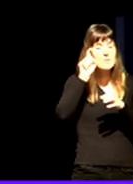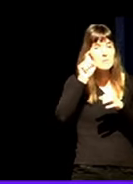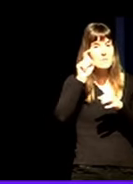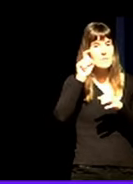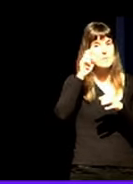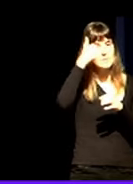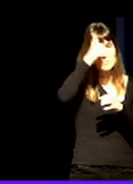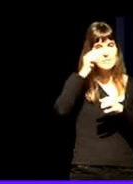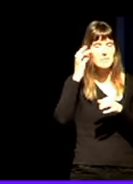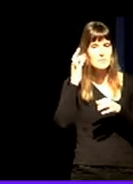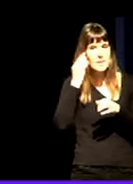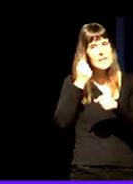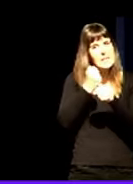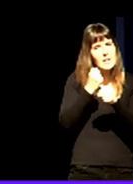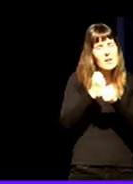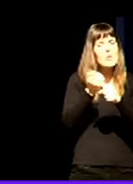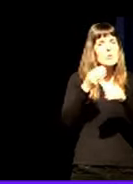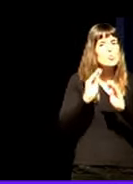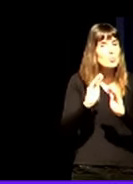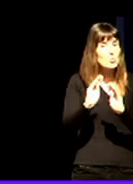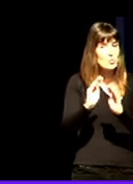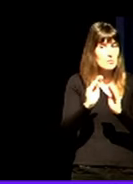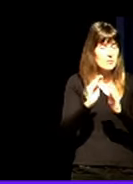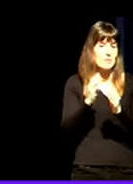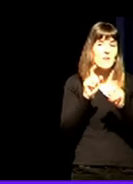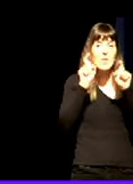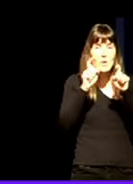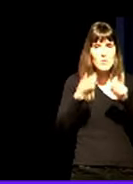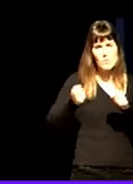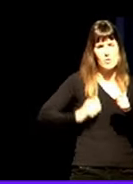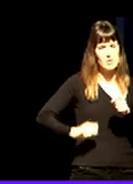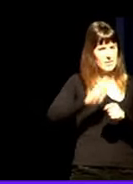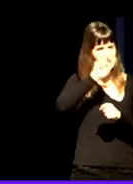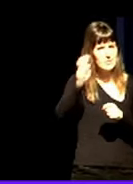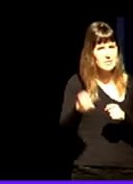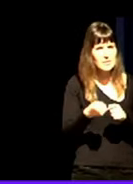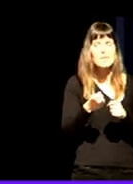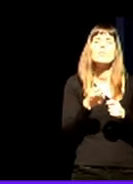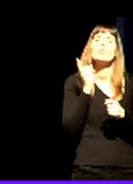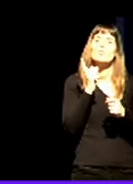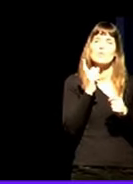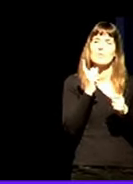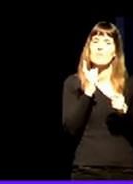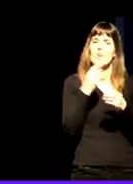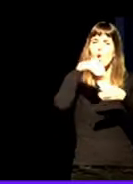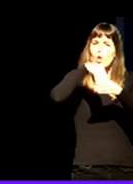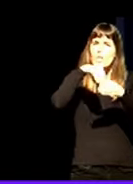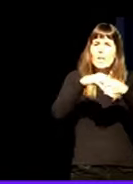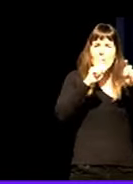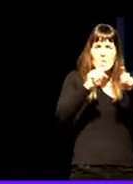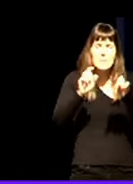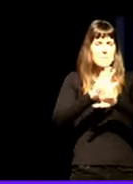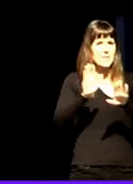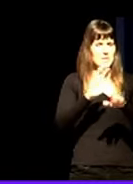de todas las personas que pasamos por educación no es la la únicamente la de enseñar contenidos